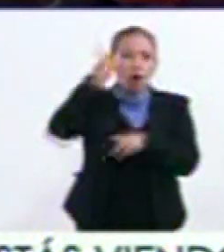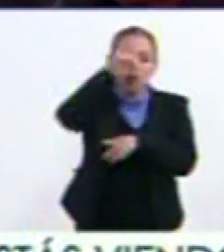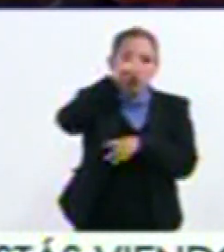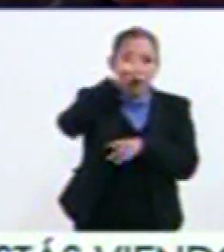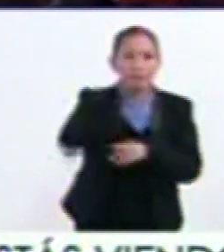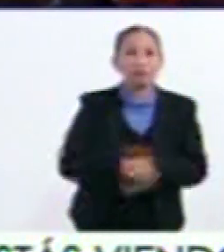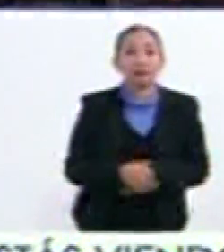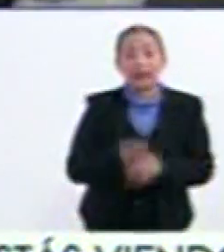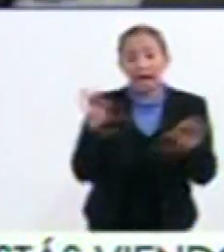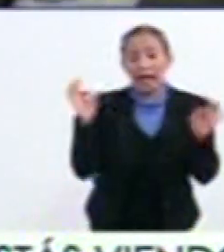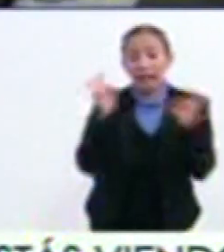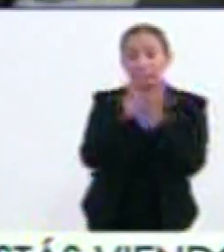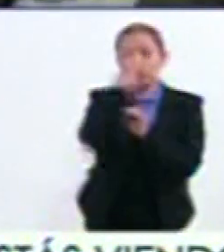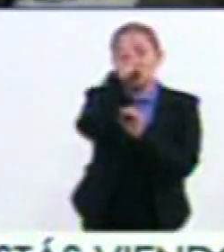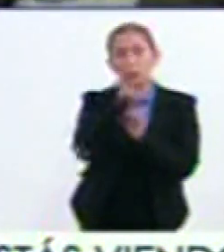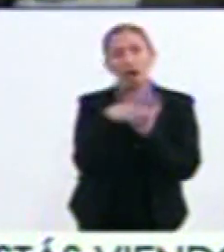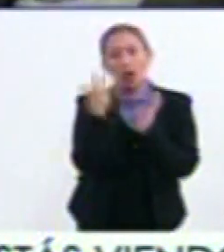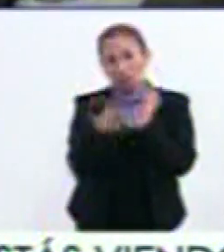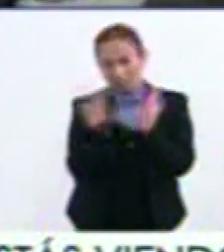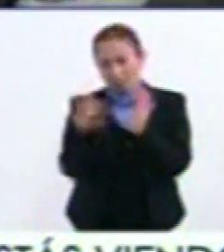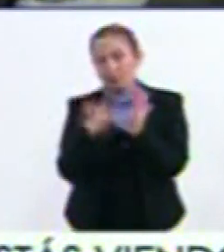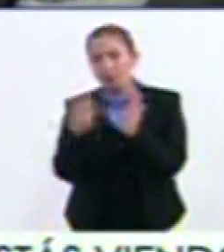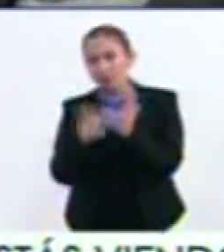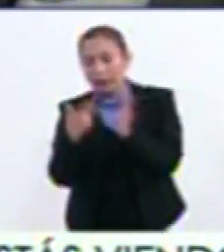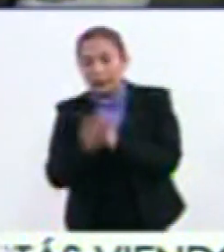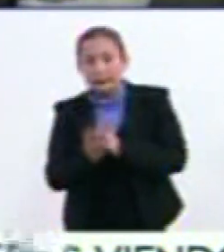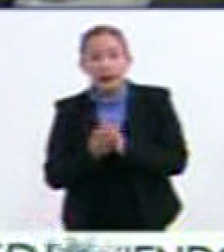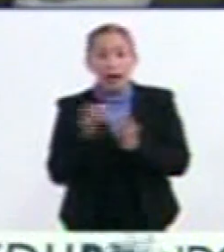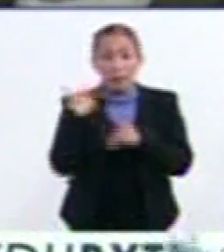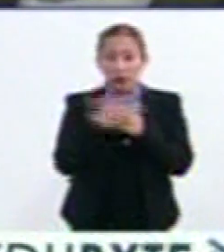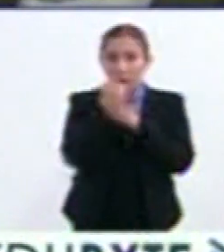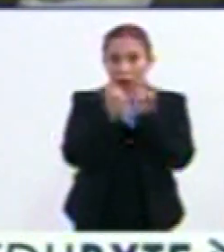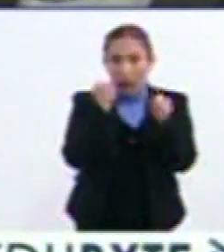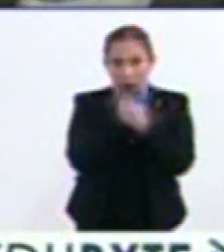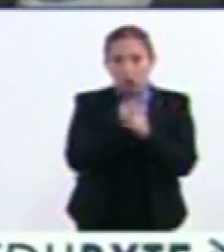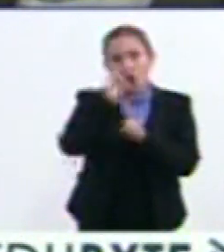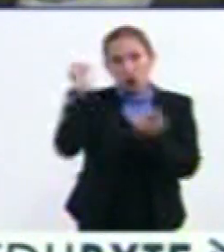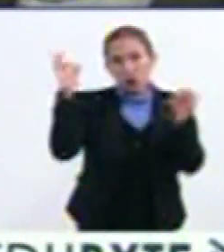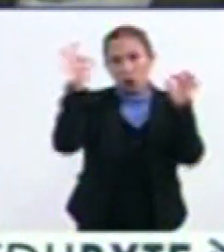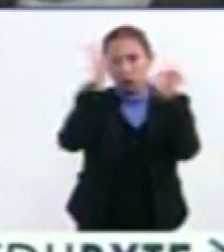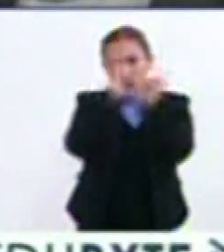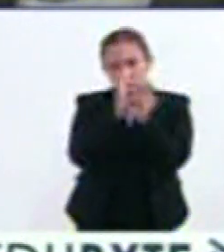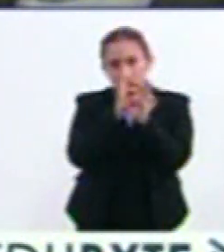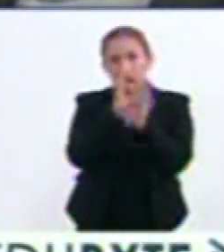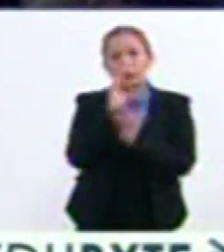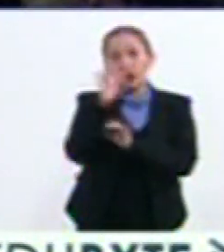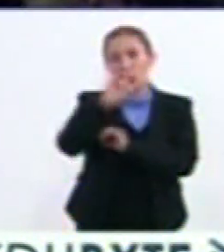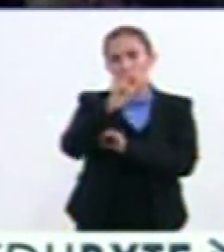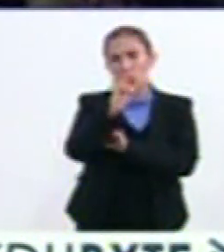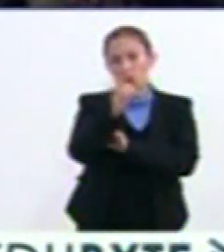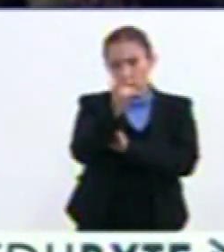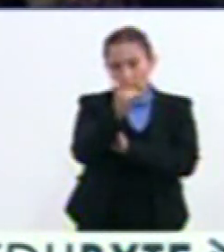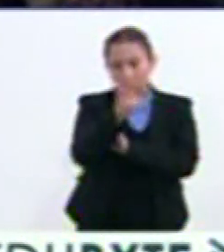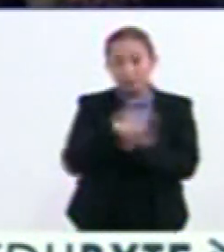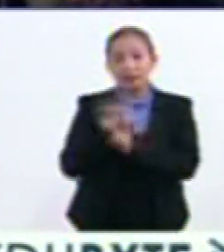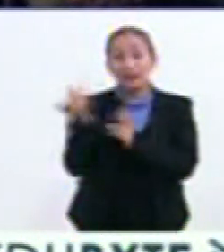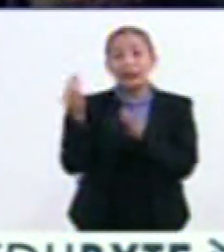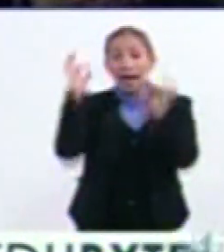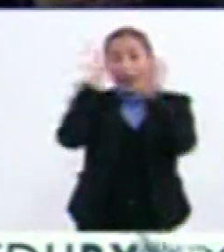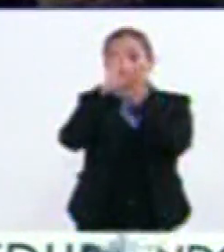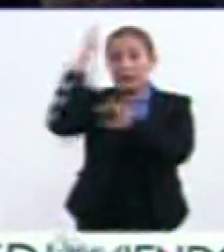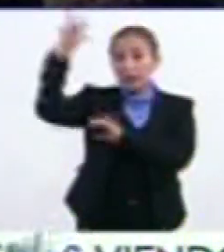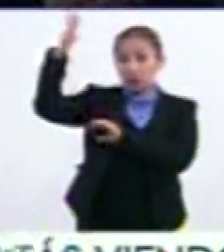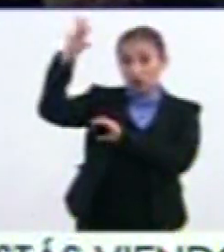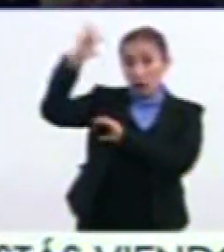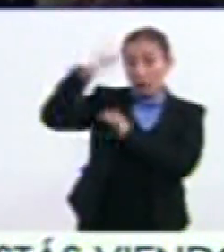Sí, los eclipses de luna ocurren con frecuencia El próximo año tendremos otro eclipse En julio y los eclipses